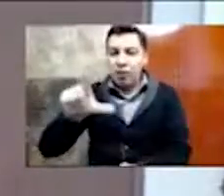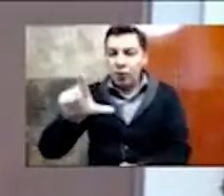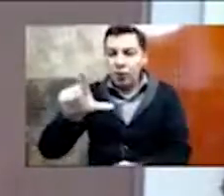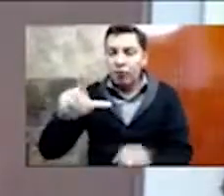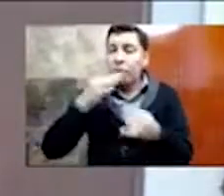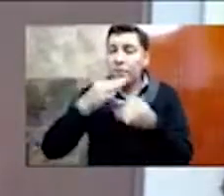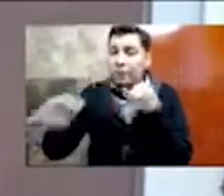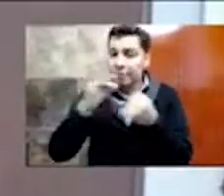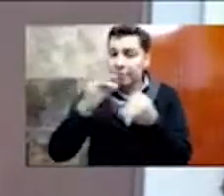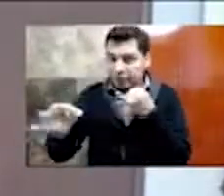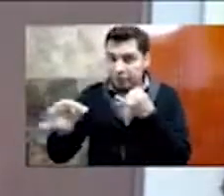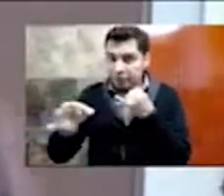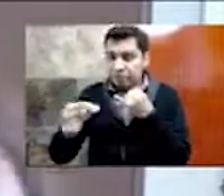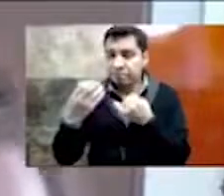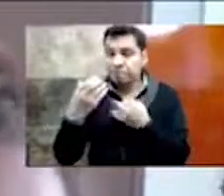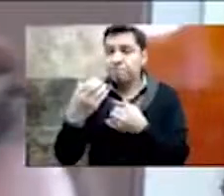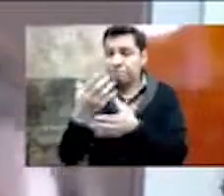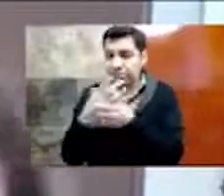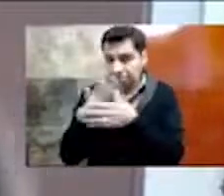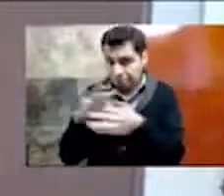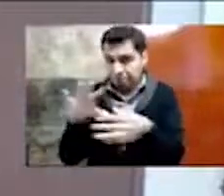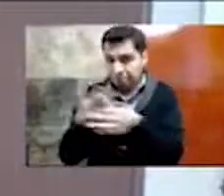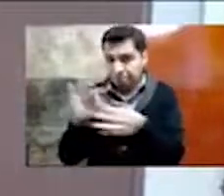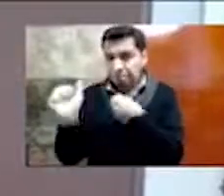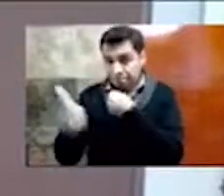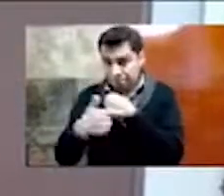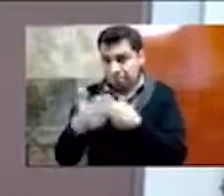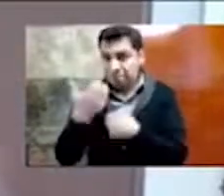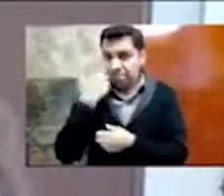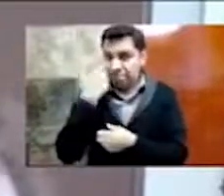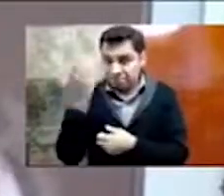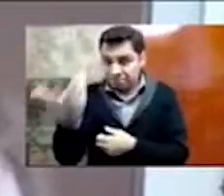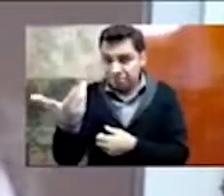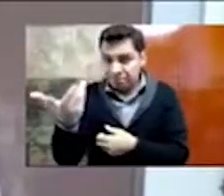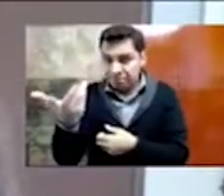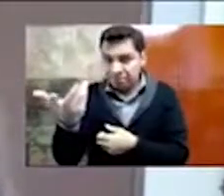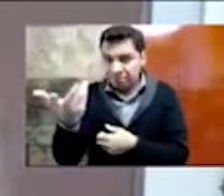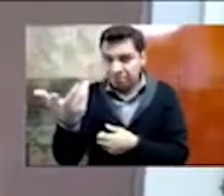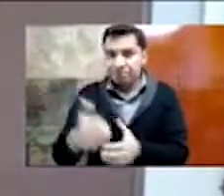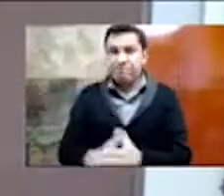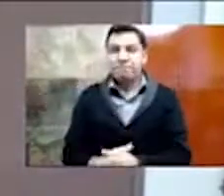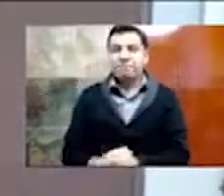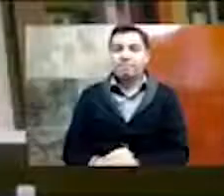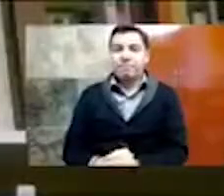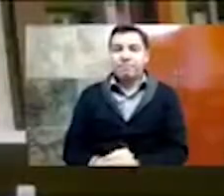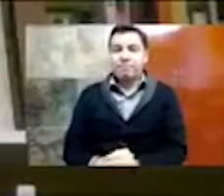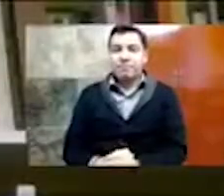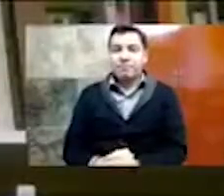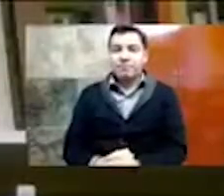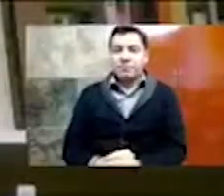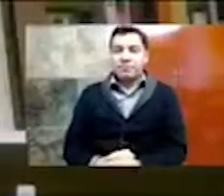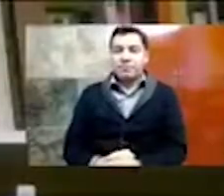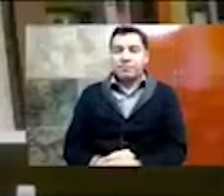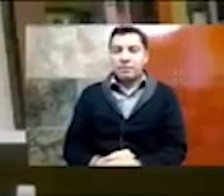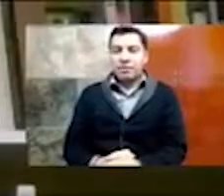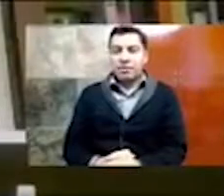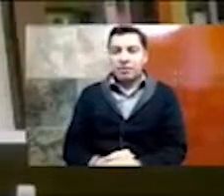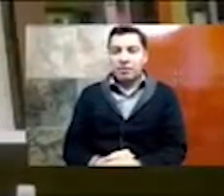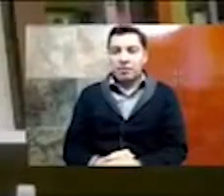un comentario final, para que yo después proceda a cerrar la sesión. pues, este, únicamente